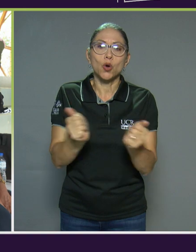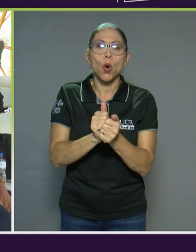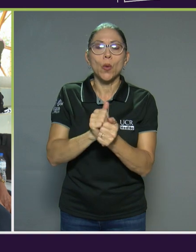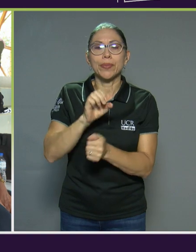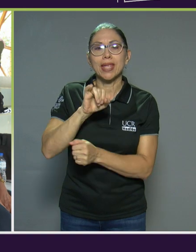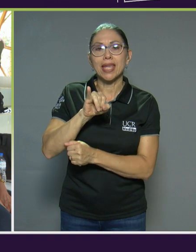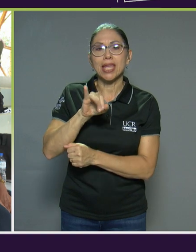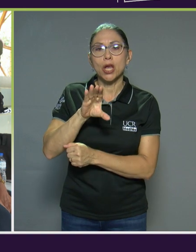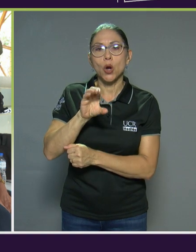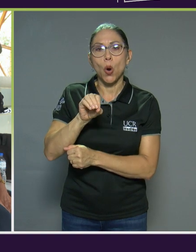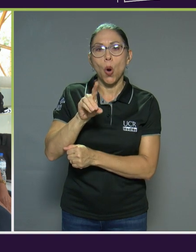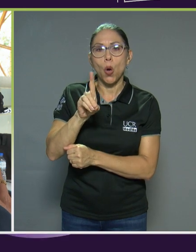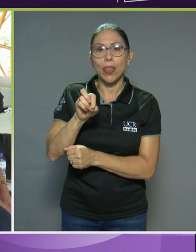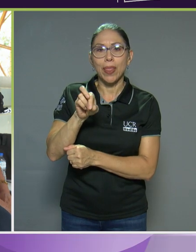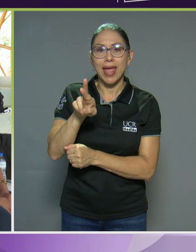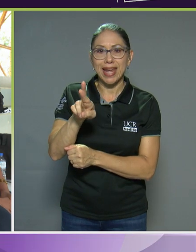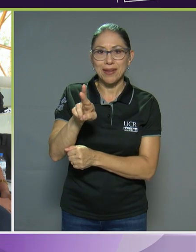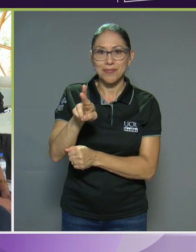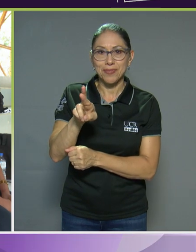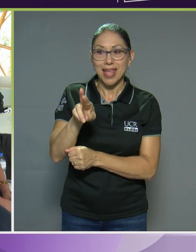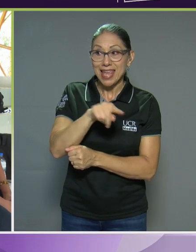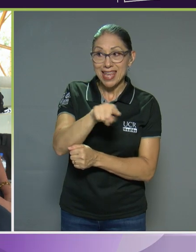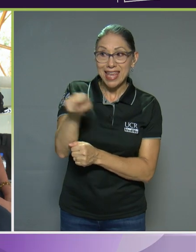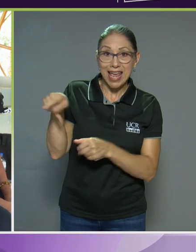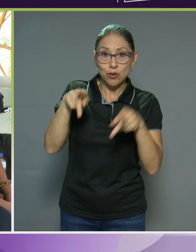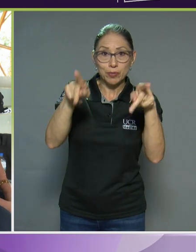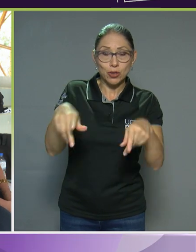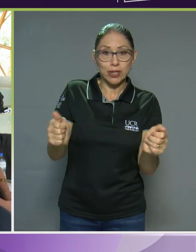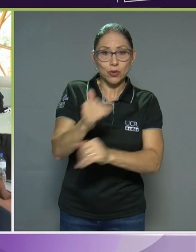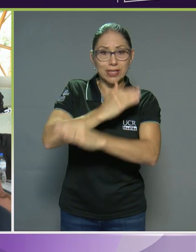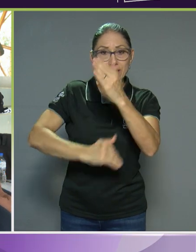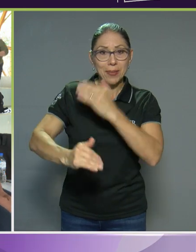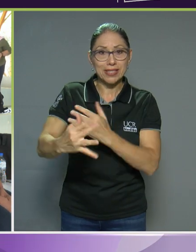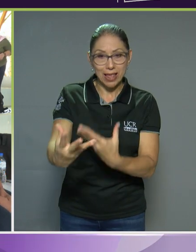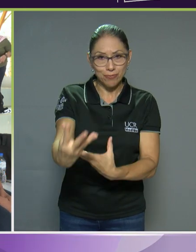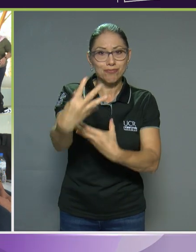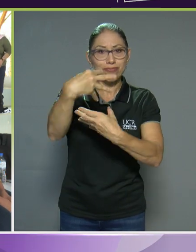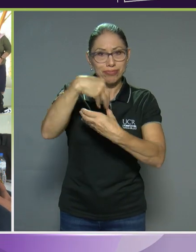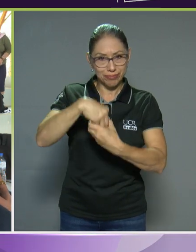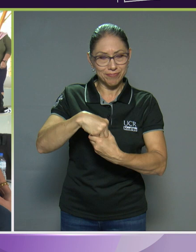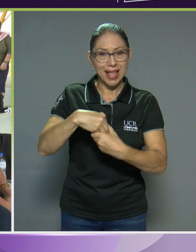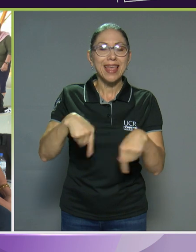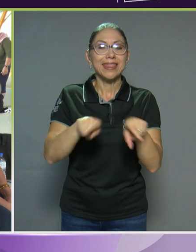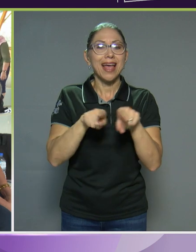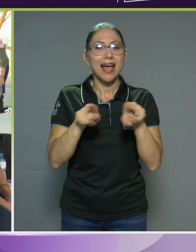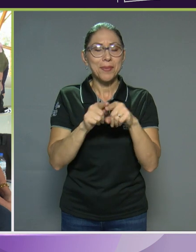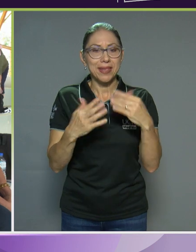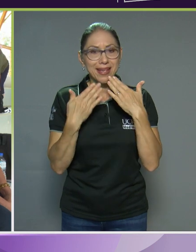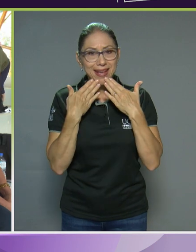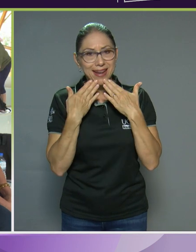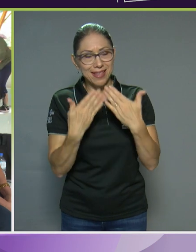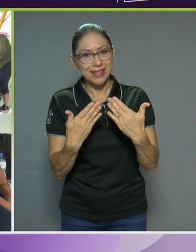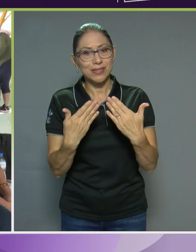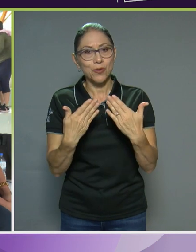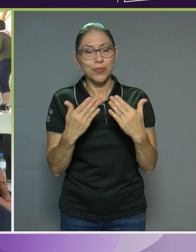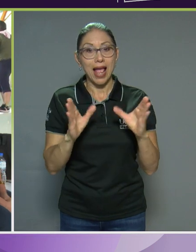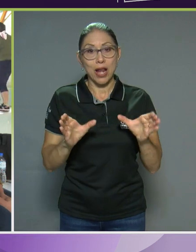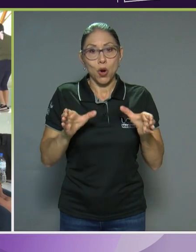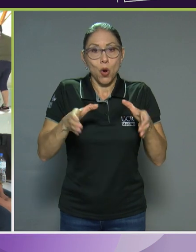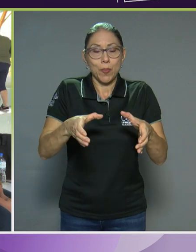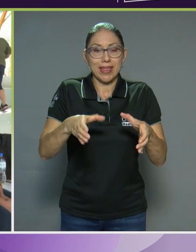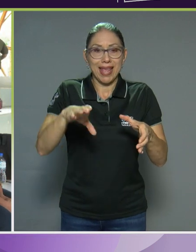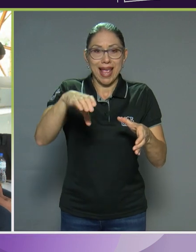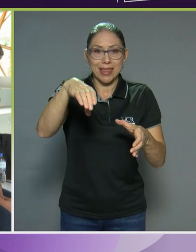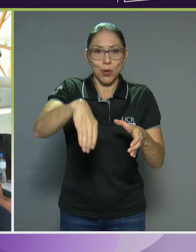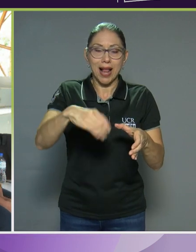el ICODER y la inclusión que le están dando a las personas con discapacidad. También le agradezco mucho al Comité Cantonal